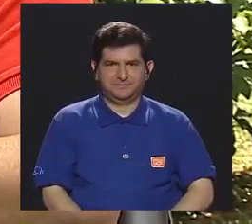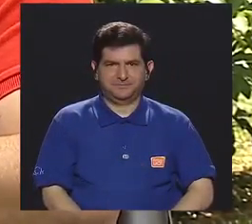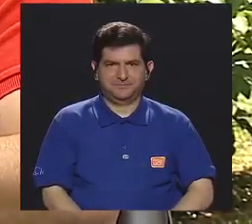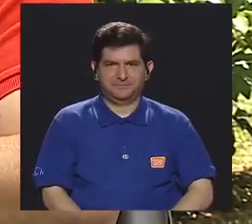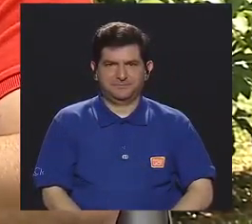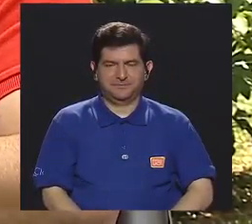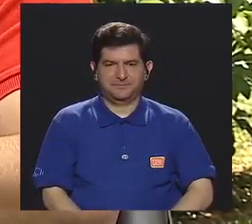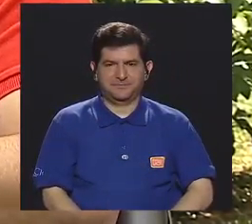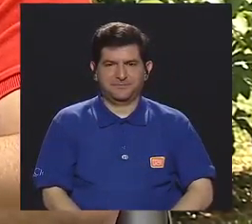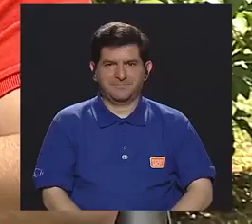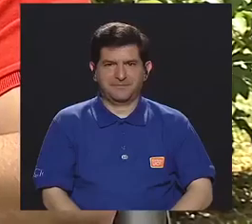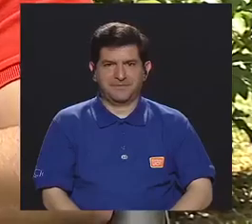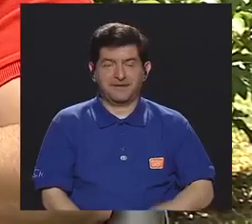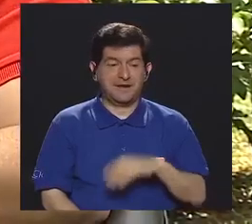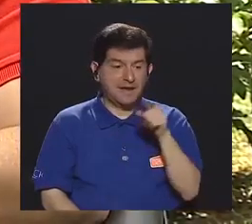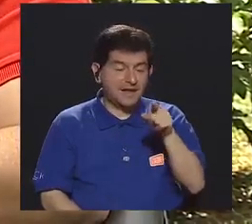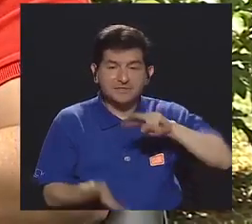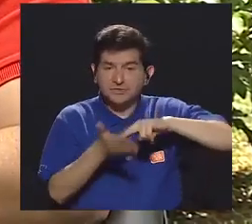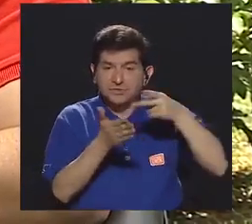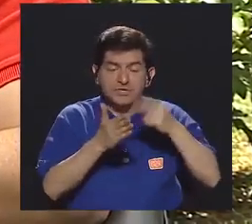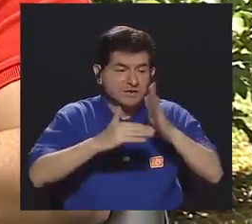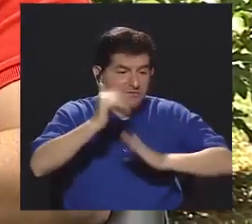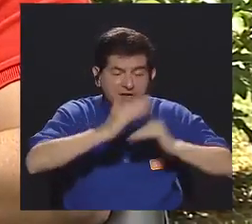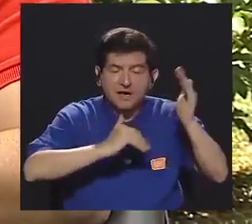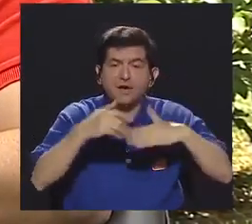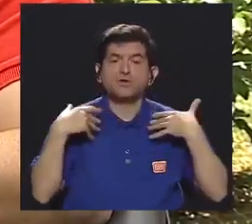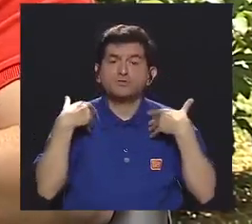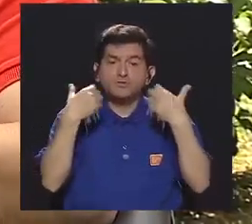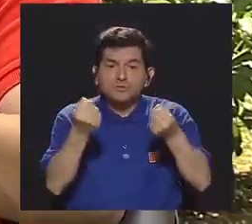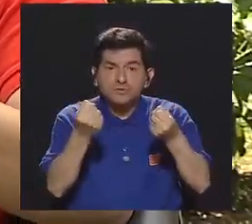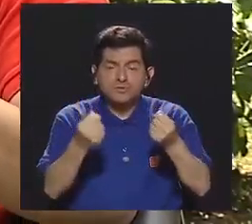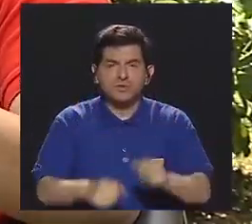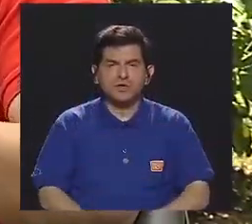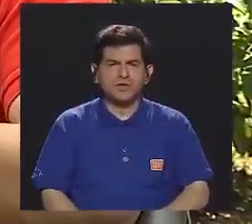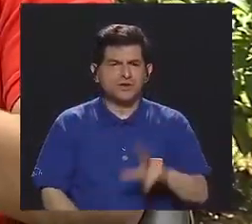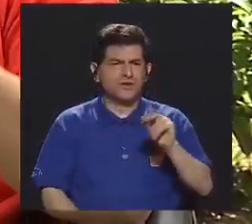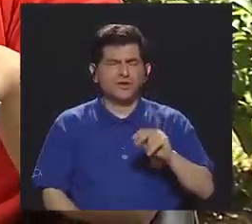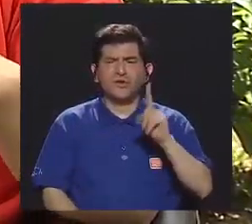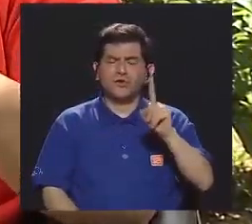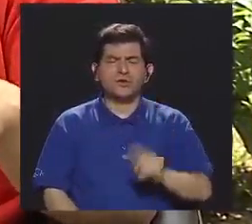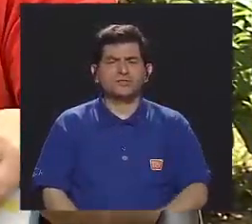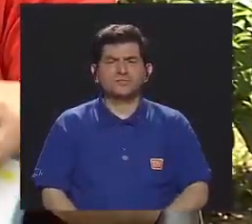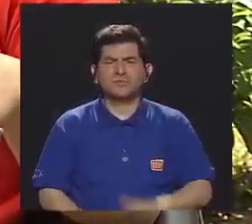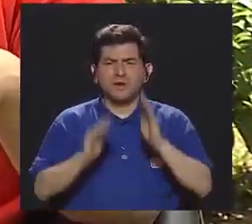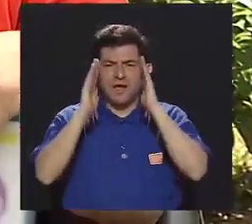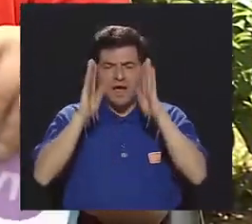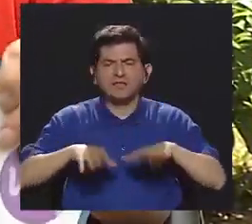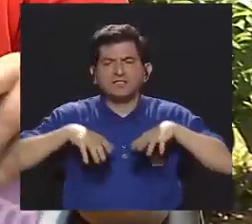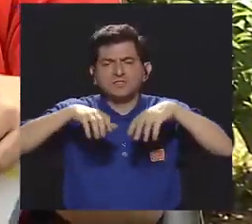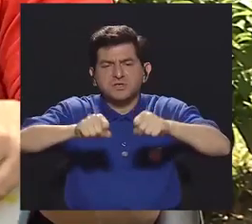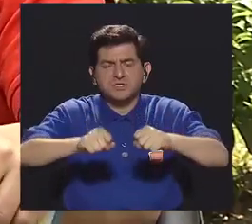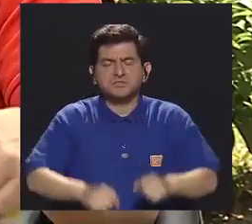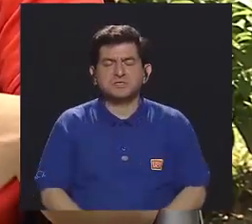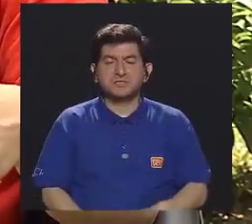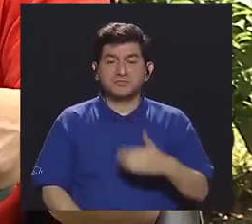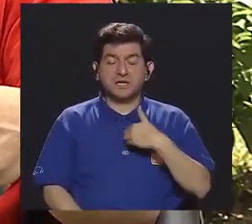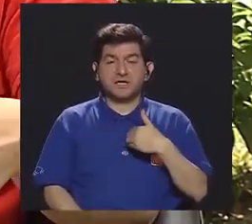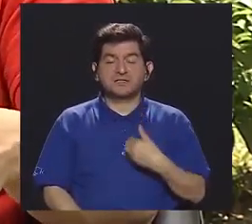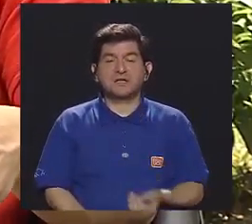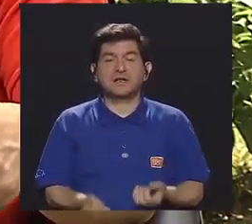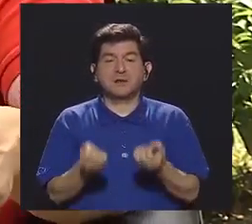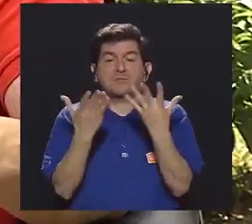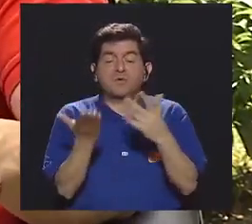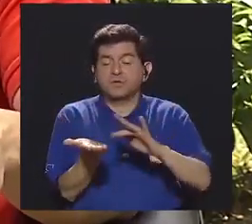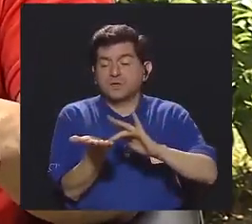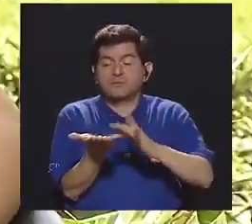bueno, esto es una construcción de la salud, ¿verdad? Ya esto no es ir a un consultorio y salir con un montón de